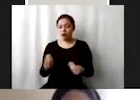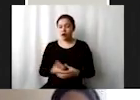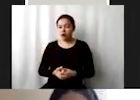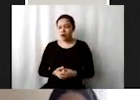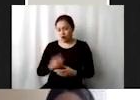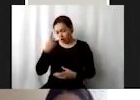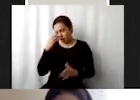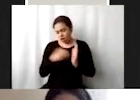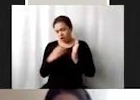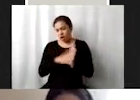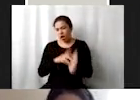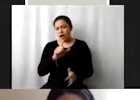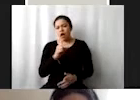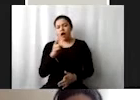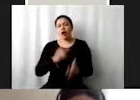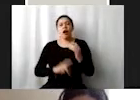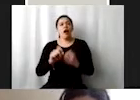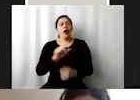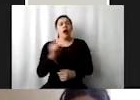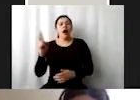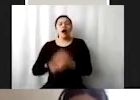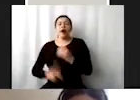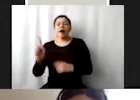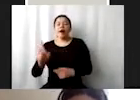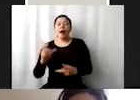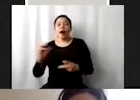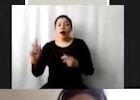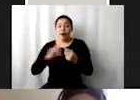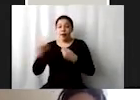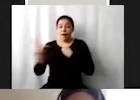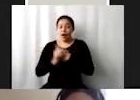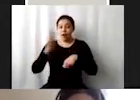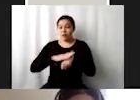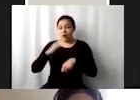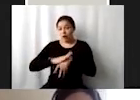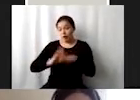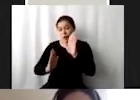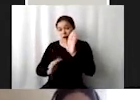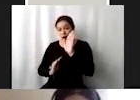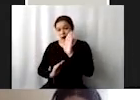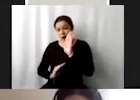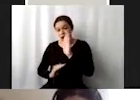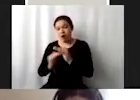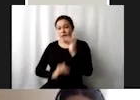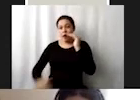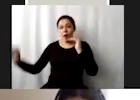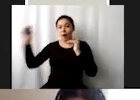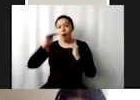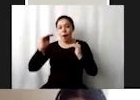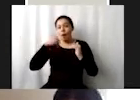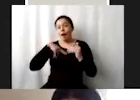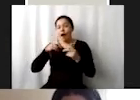agenda 2030 es que aquellos países más adelantados que tienen la capacidad del desarrollo tanto